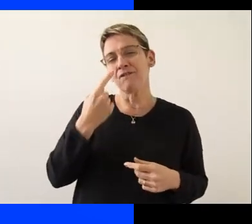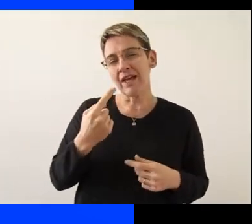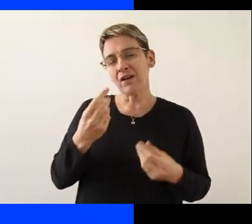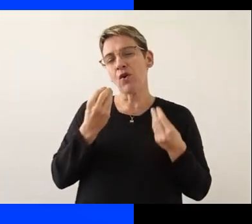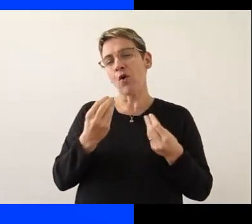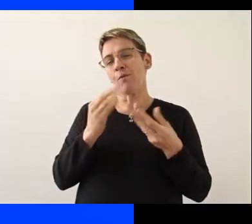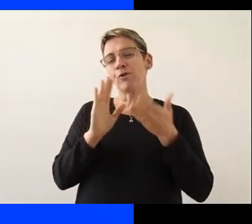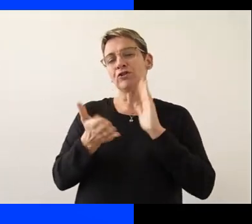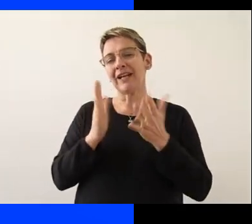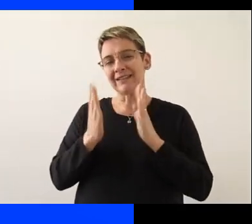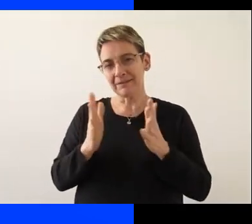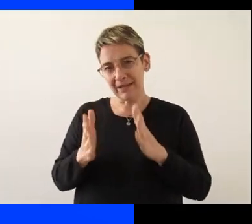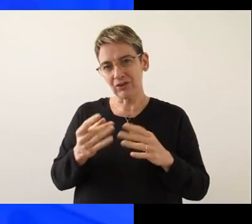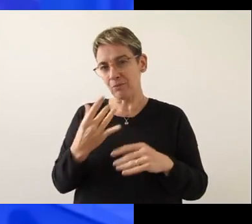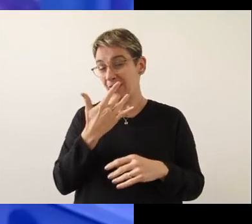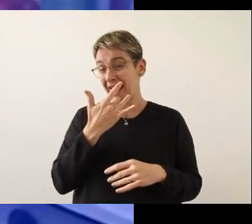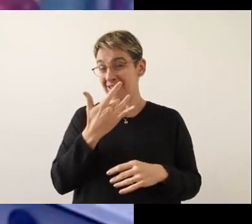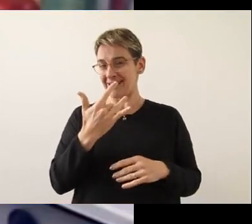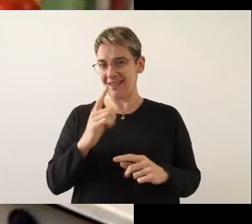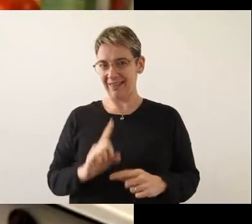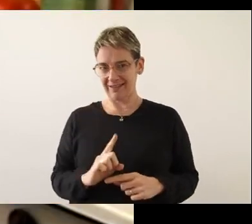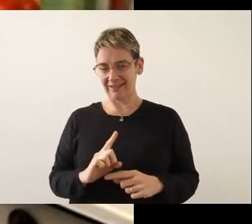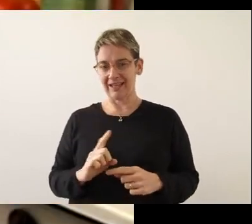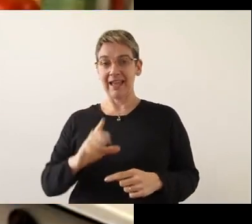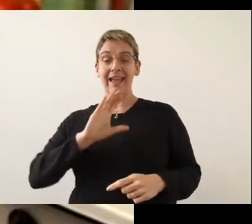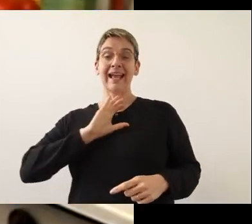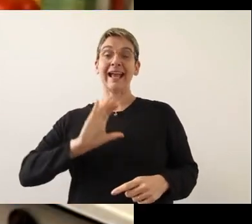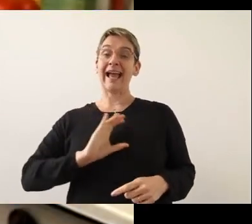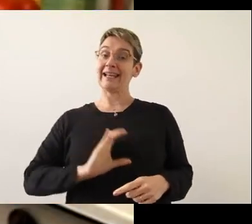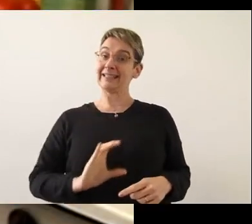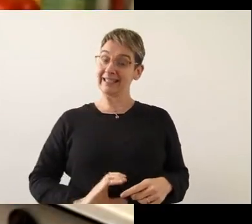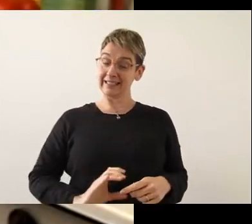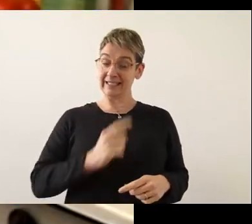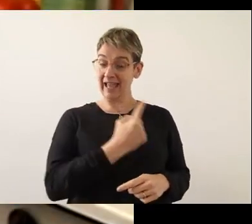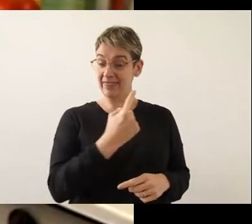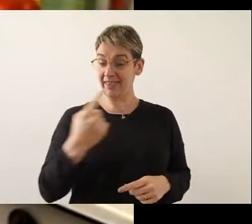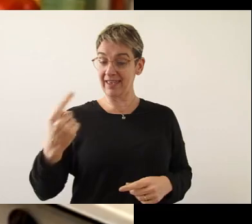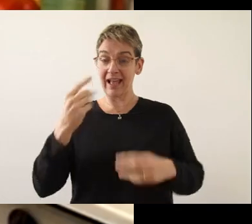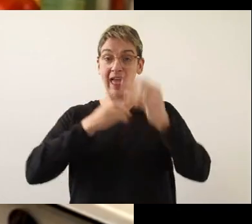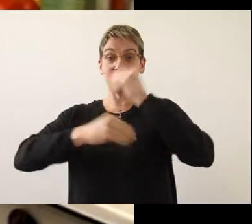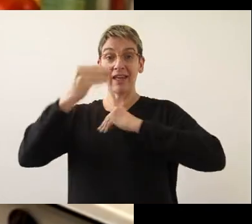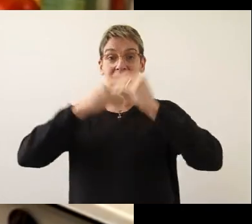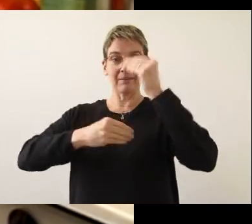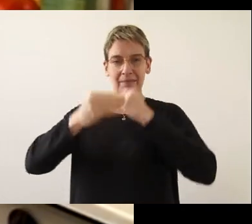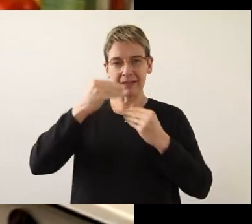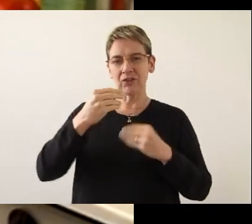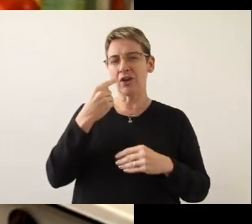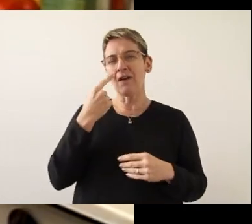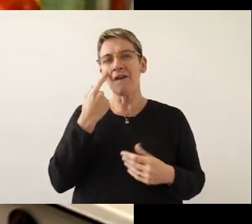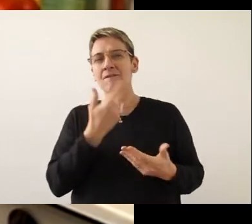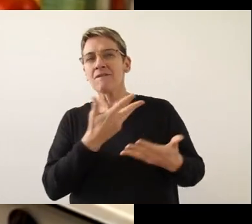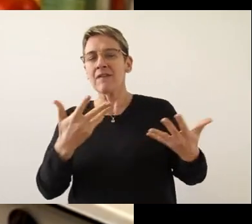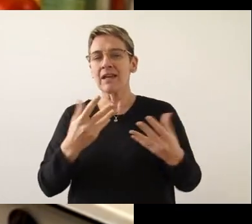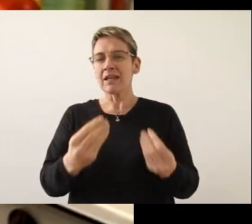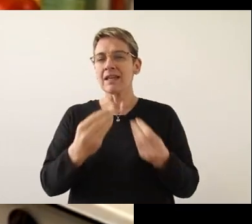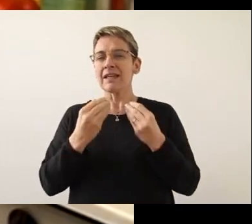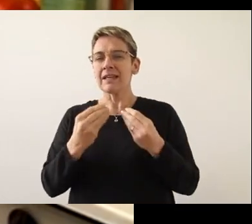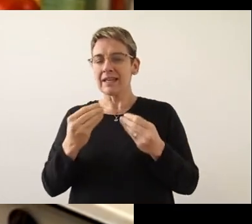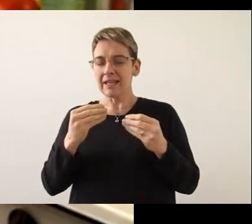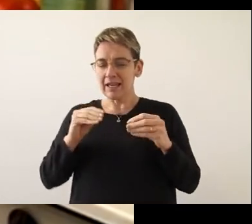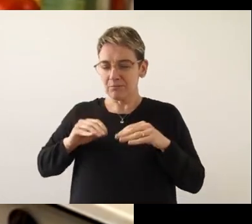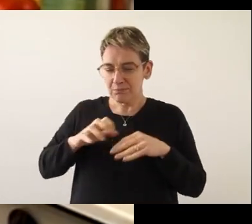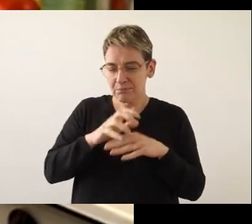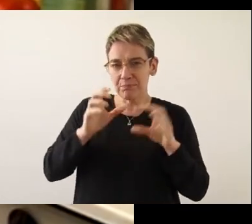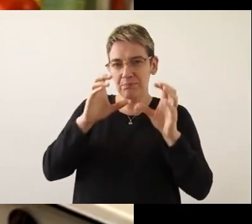tratamientos por acidez. Las características de cada alimento van a determinar qué tipo de microorganismos